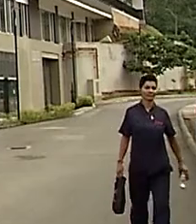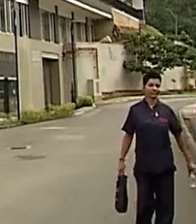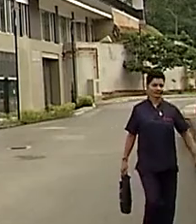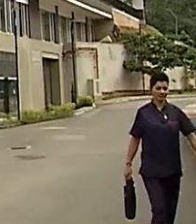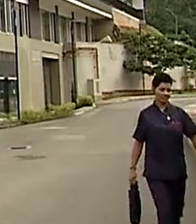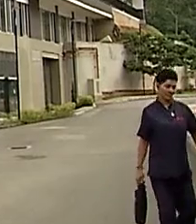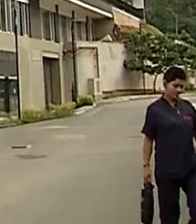¡Gracias! ¡Gracias!